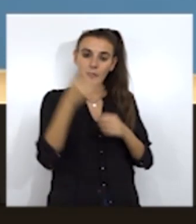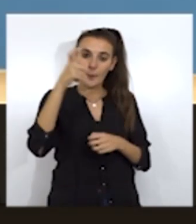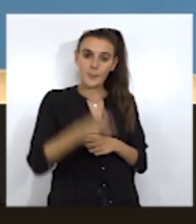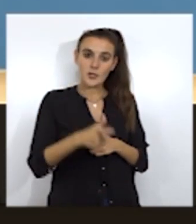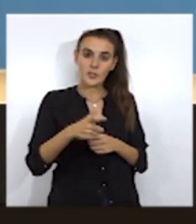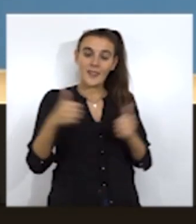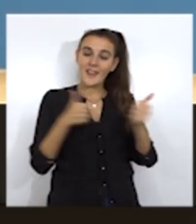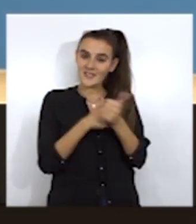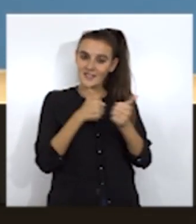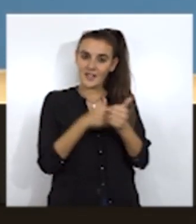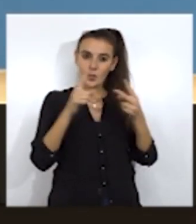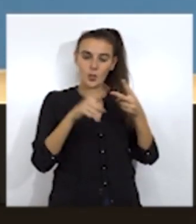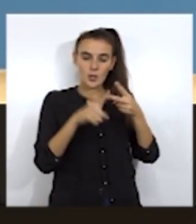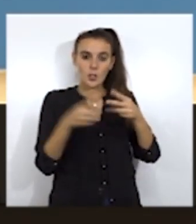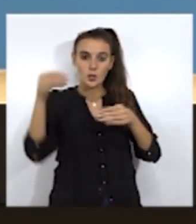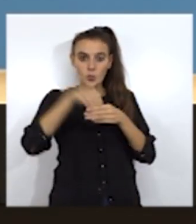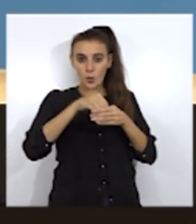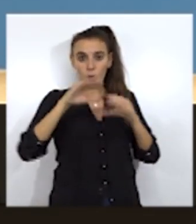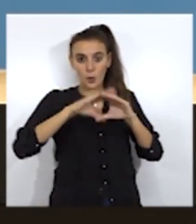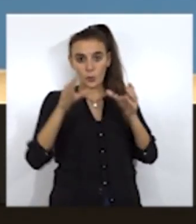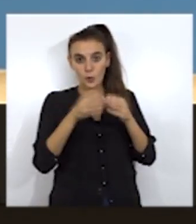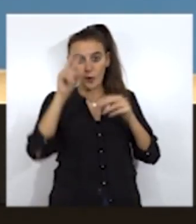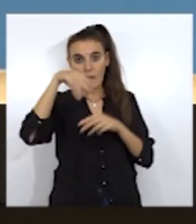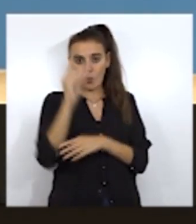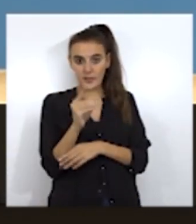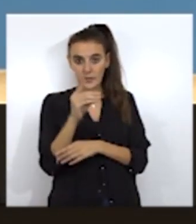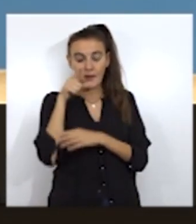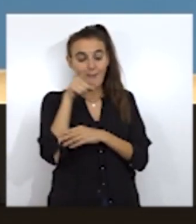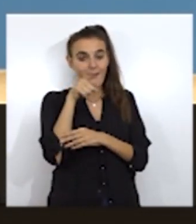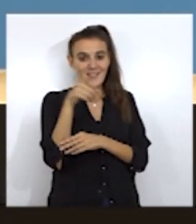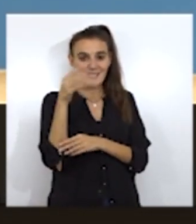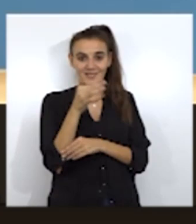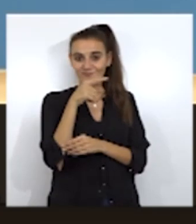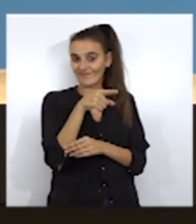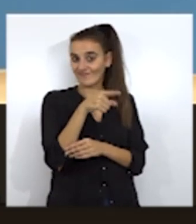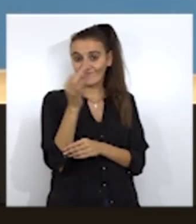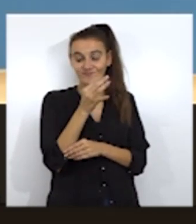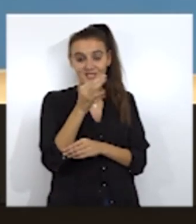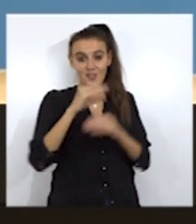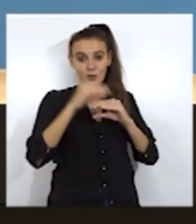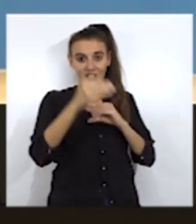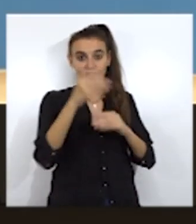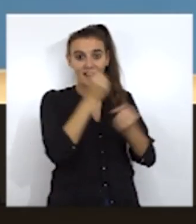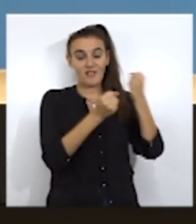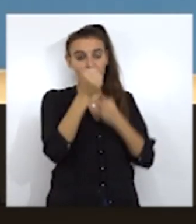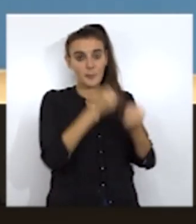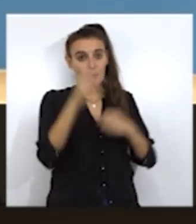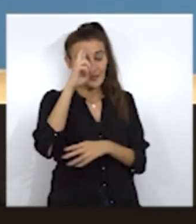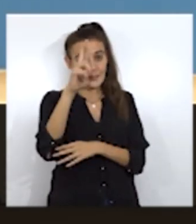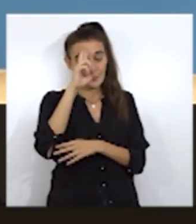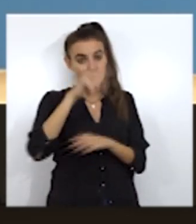como su inclusión en esa plantilla de la UNED y esa dotación económica tiene que respetar la ley de